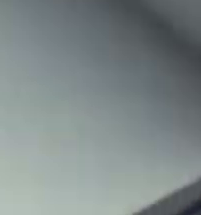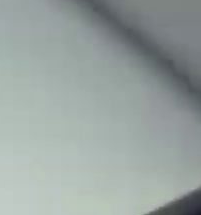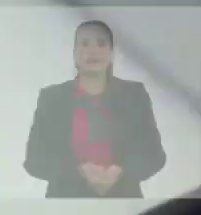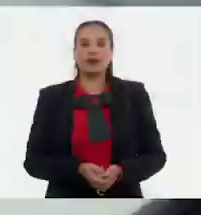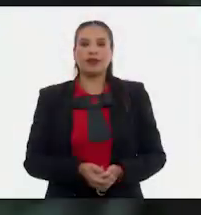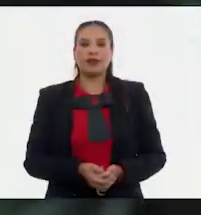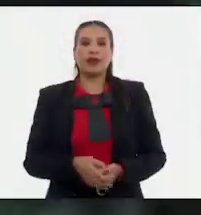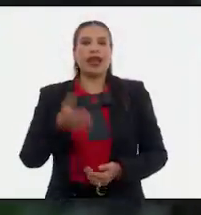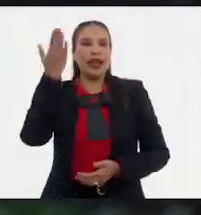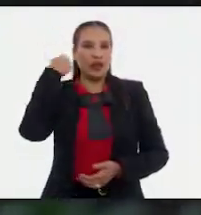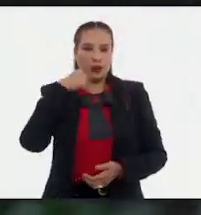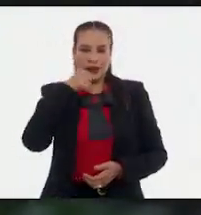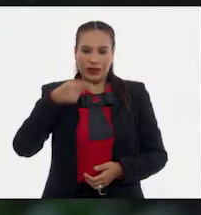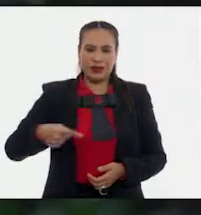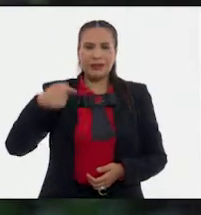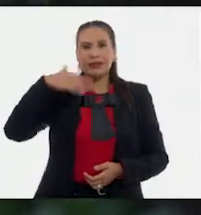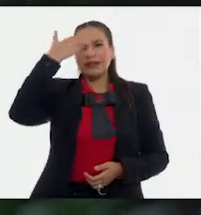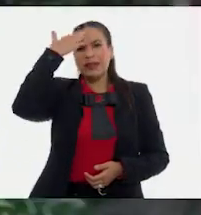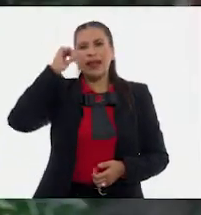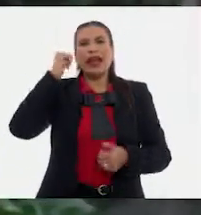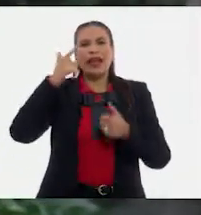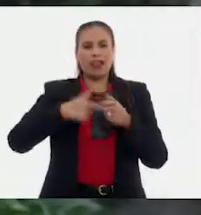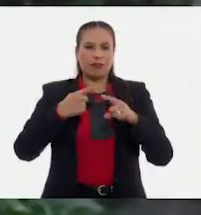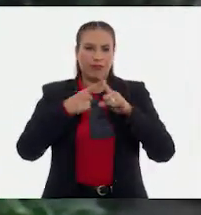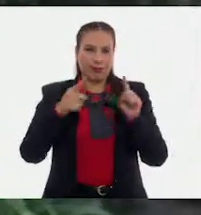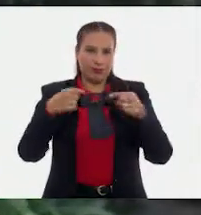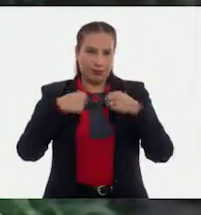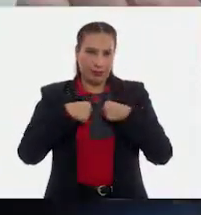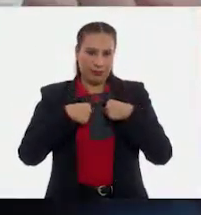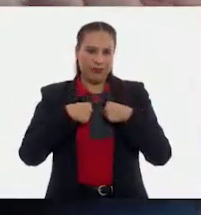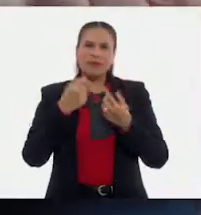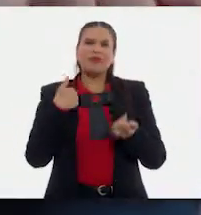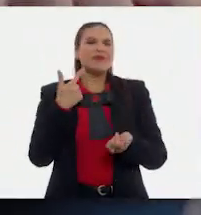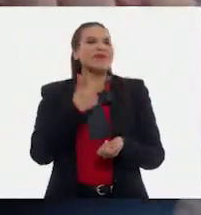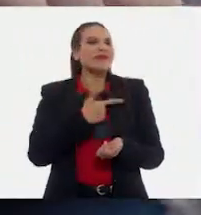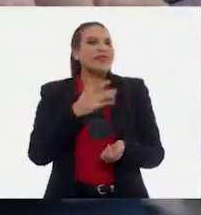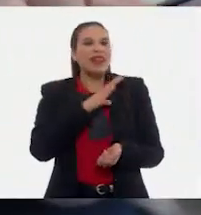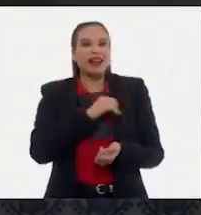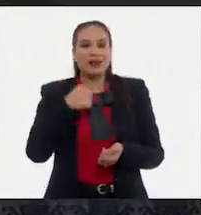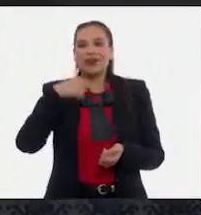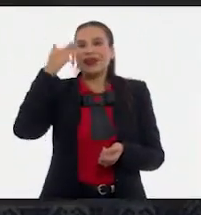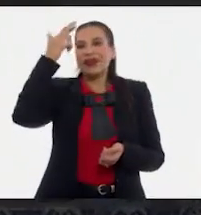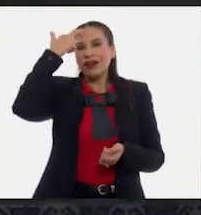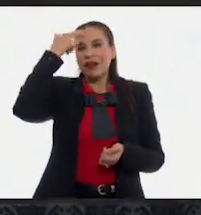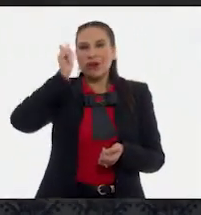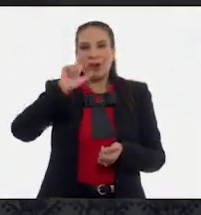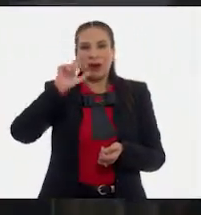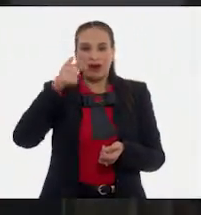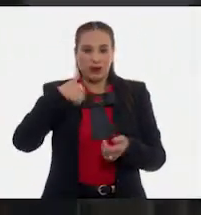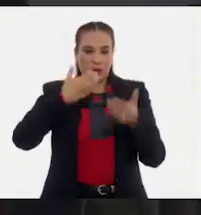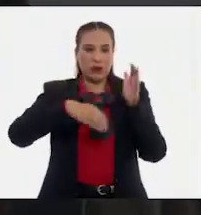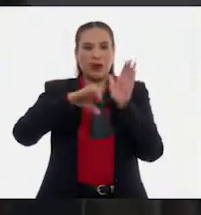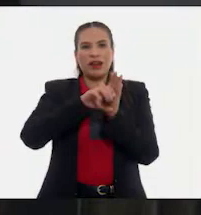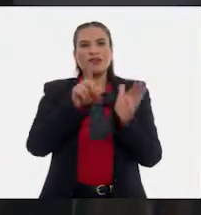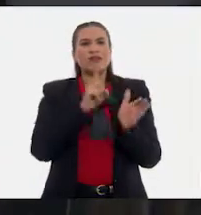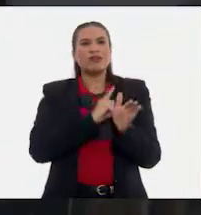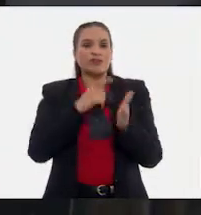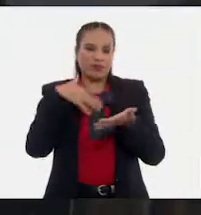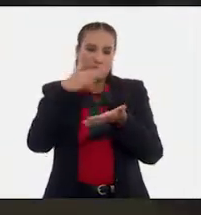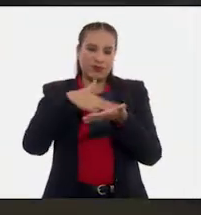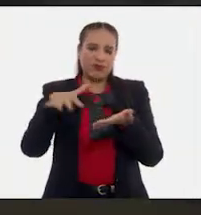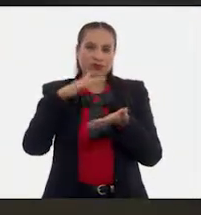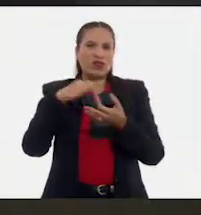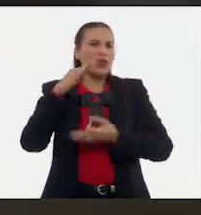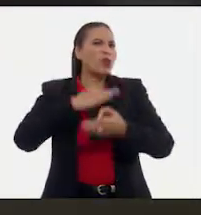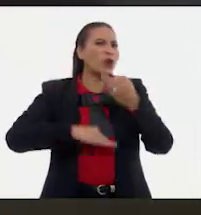Cuando era pequeña, sabía que había algo diferente en mí que me encantaba. Me acuerdo cuando me encerraba en mi cuarto y leía